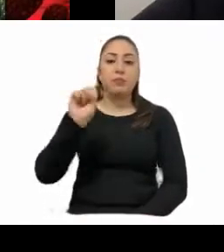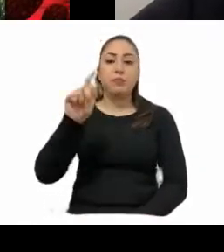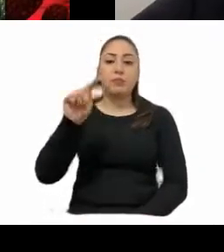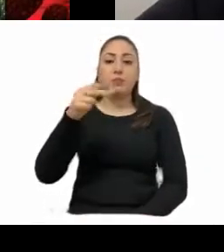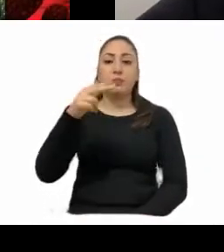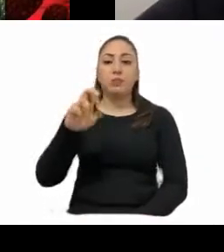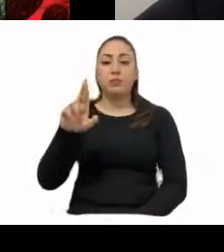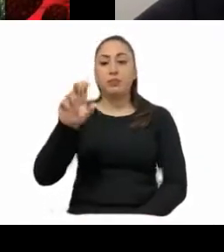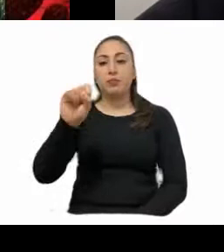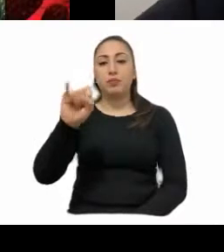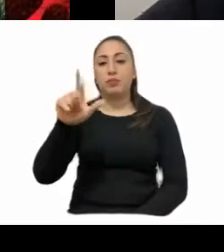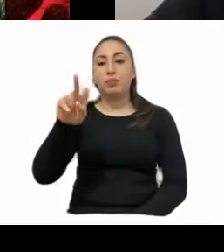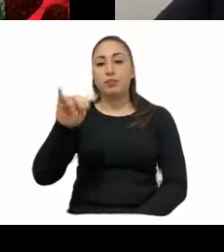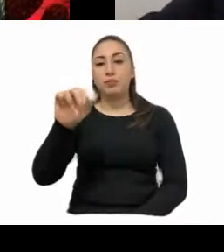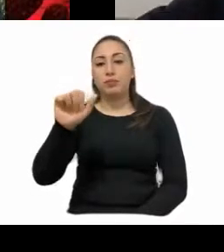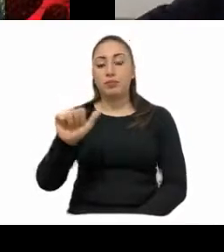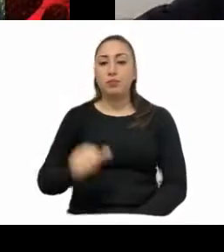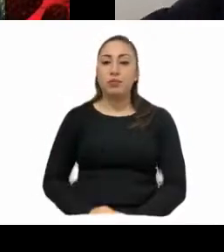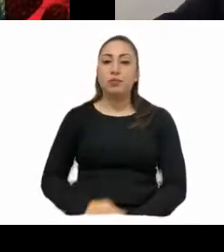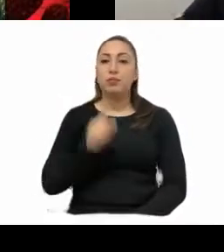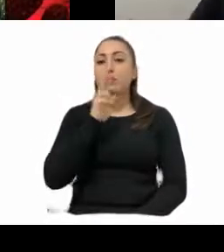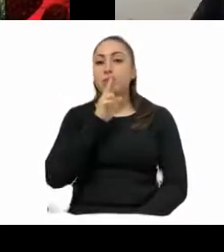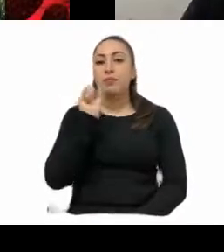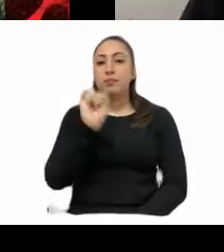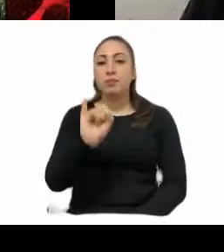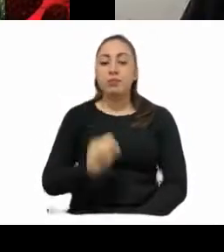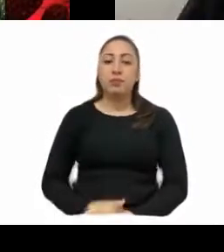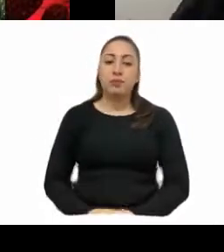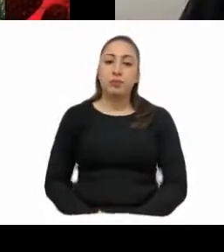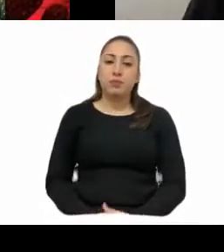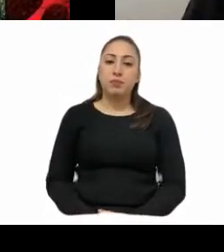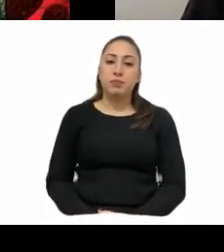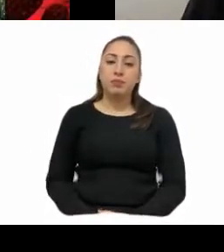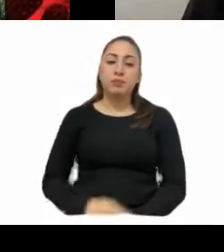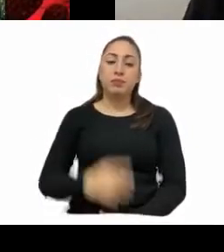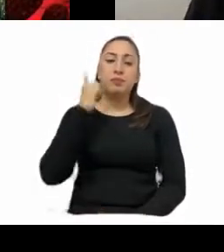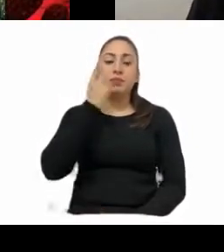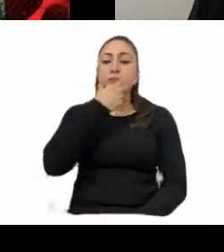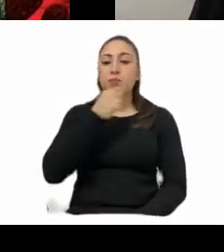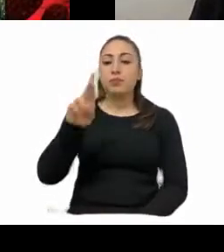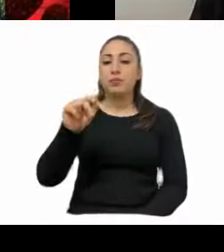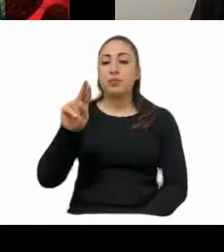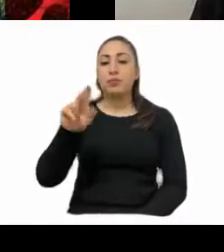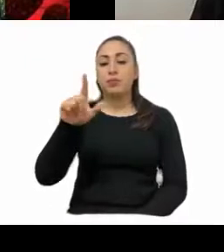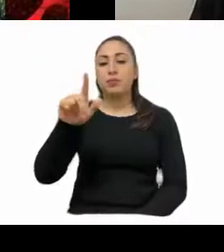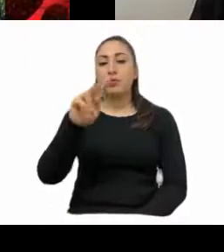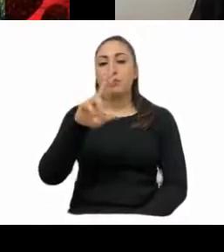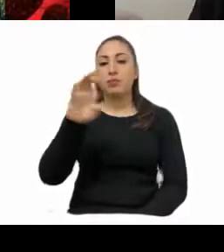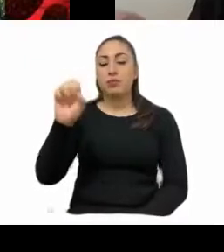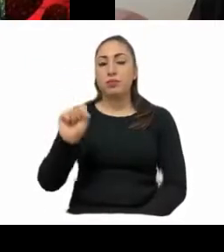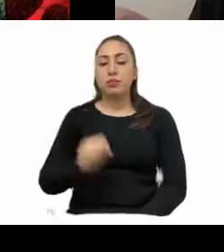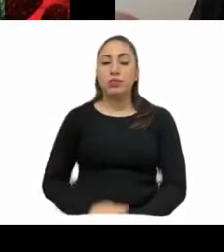Barrios. Sánchez Barrios, favor. Diputado Raúl de Jesús Torres Guerrero.